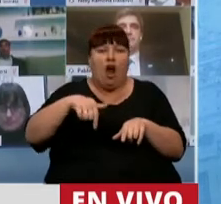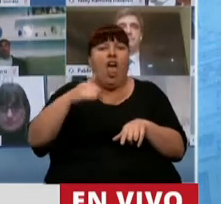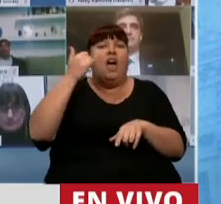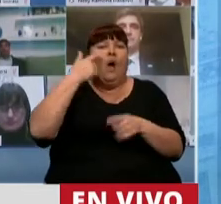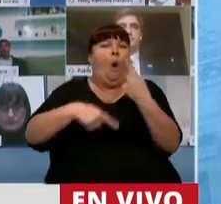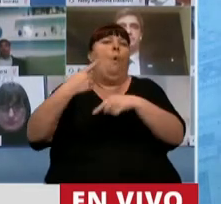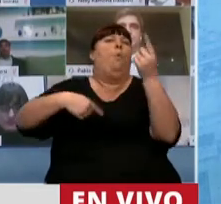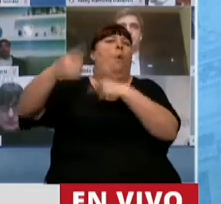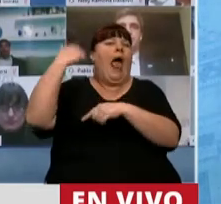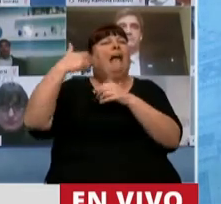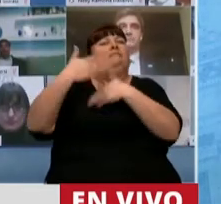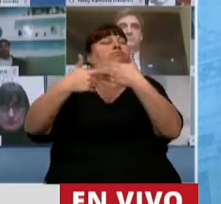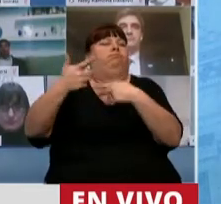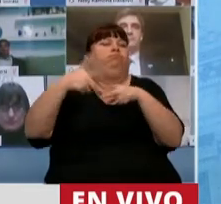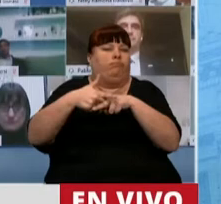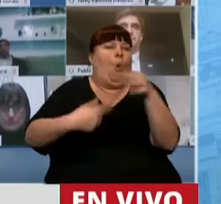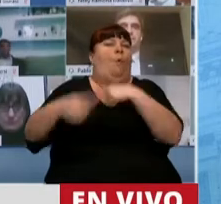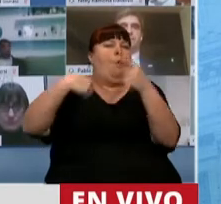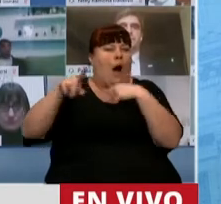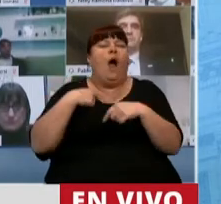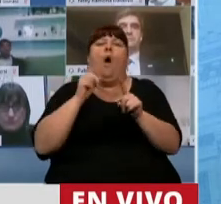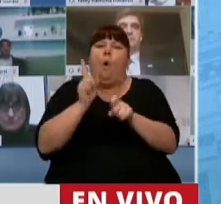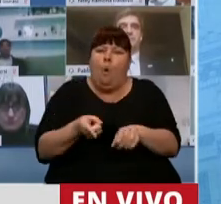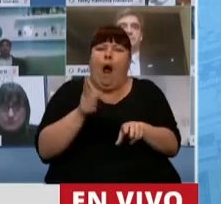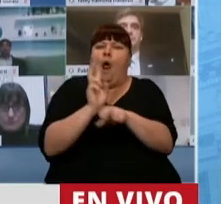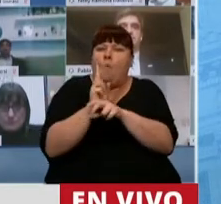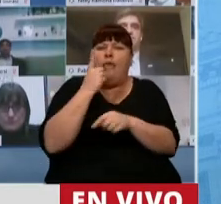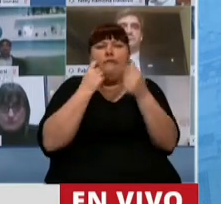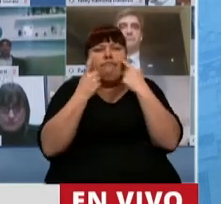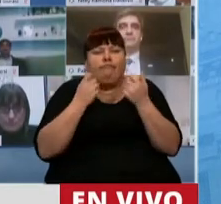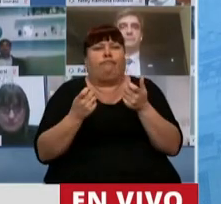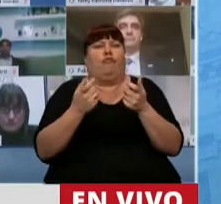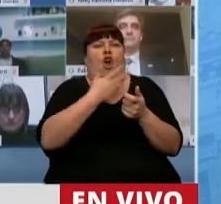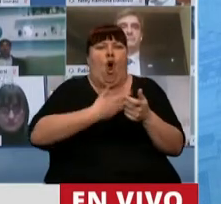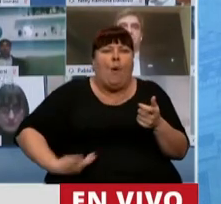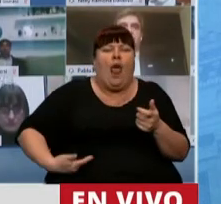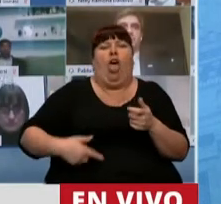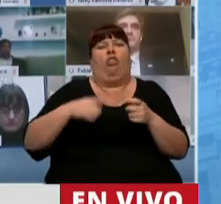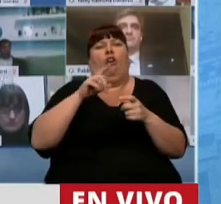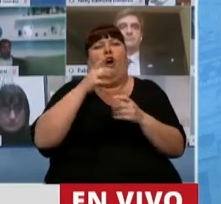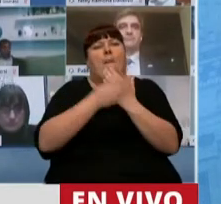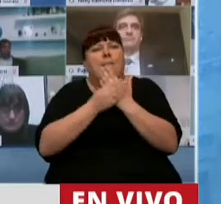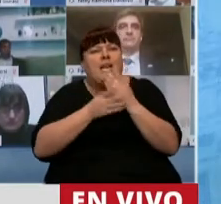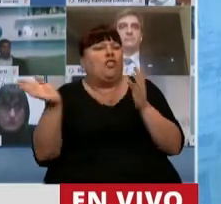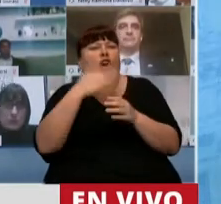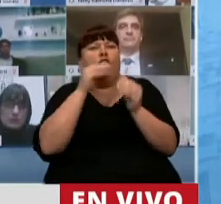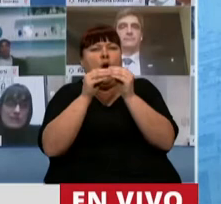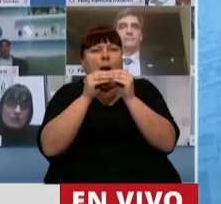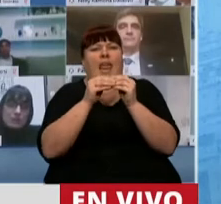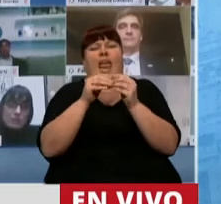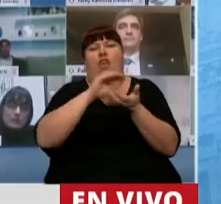hemos retrocedido en la fase. Más allá de los cuidados, de las autoridades, de nuestro gobernador, de los colegas